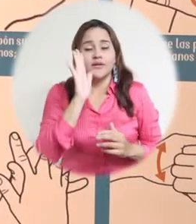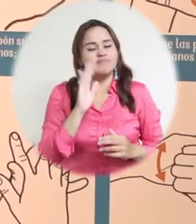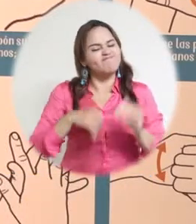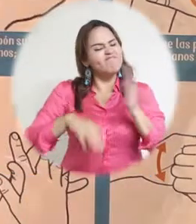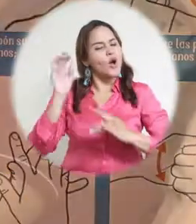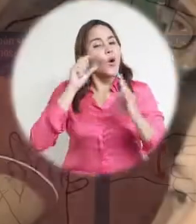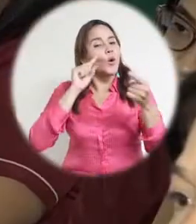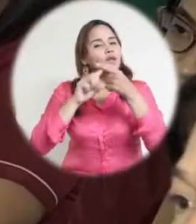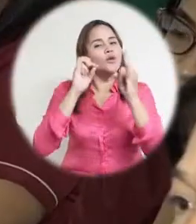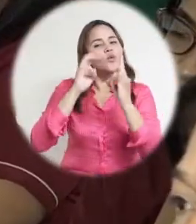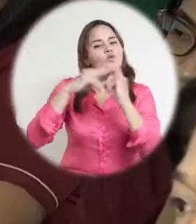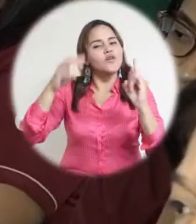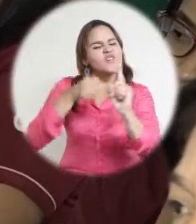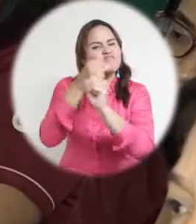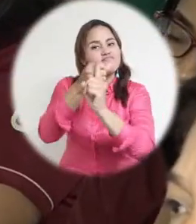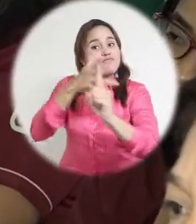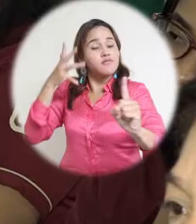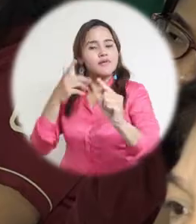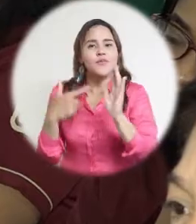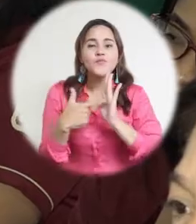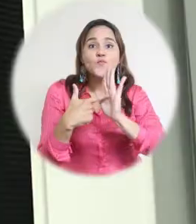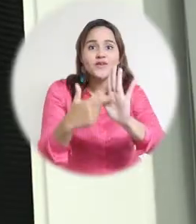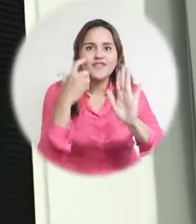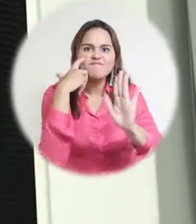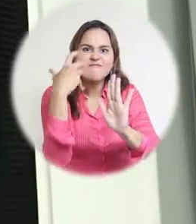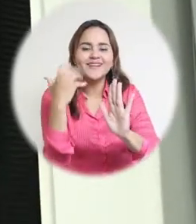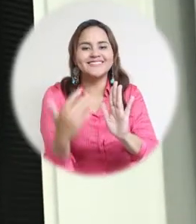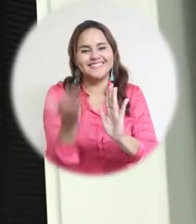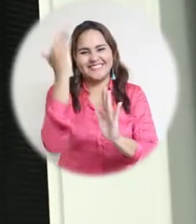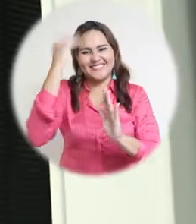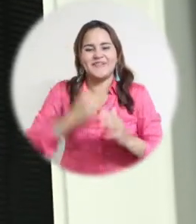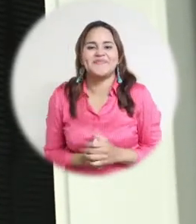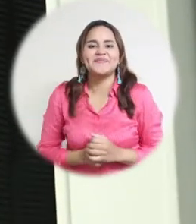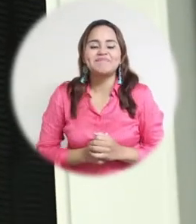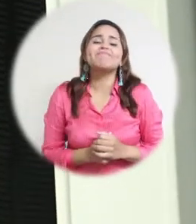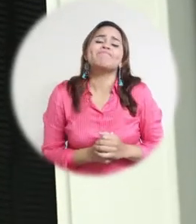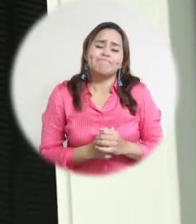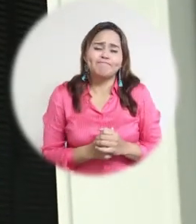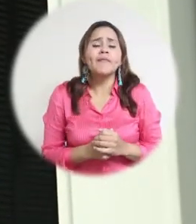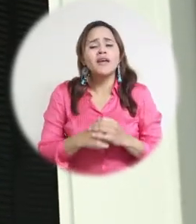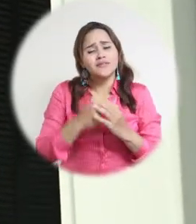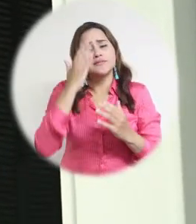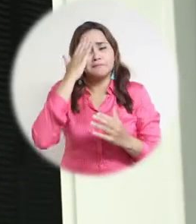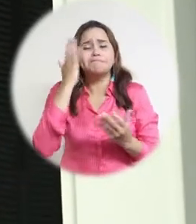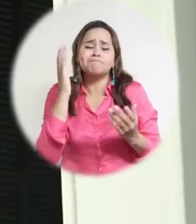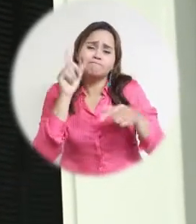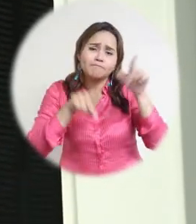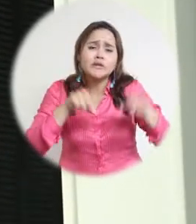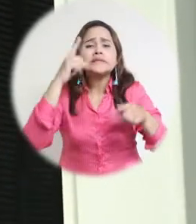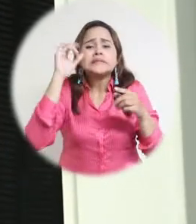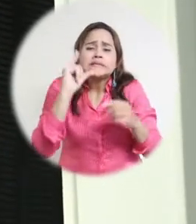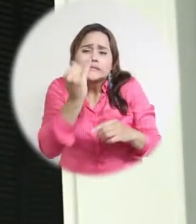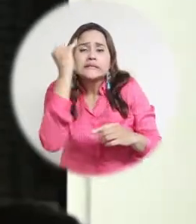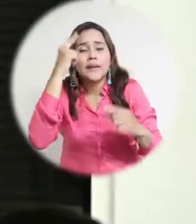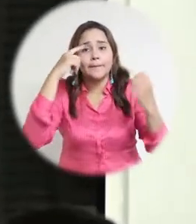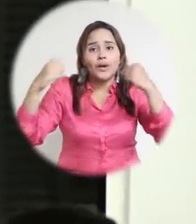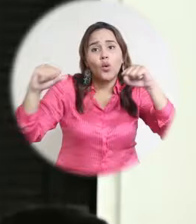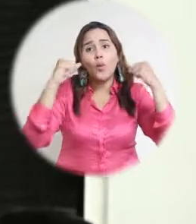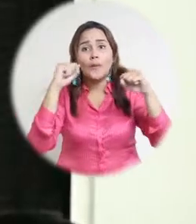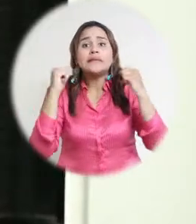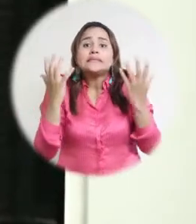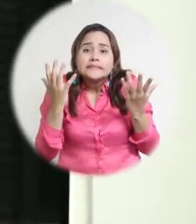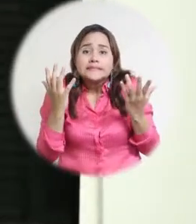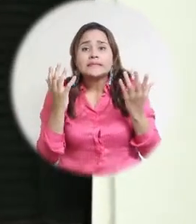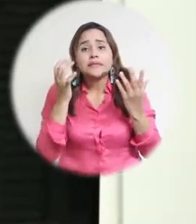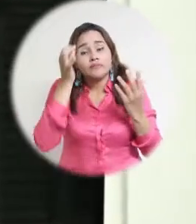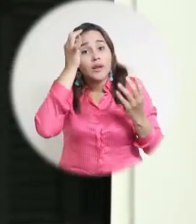de ser la universidad es en la comunidad. Dando este tipo de información se puede llegar bastante. Es preocupante y tenemos que tener en cuenta que el virus en